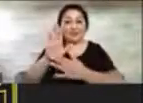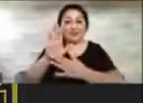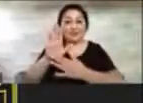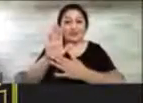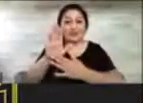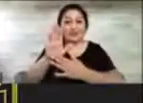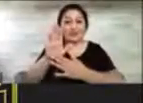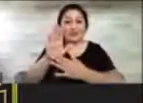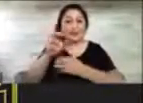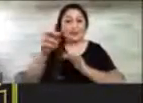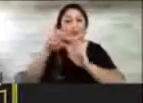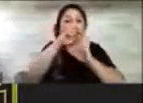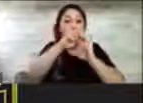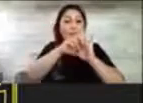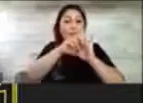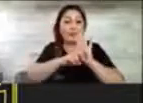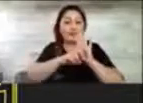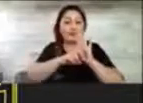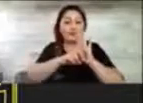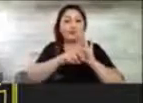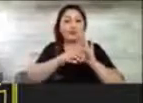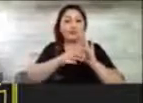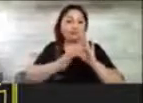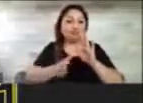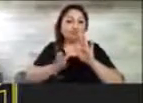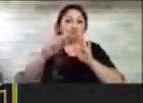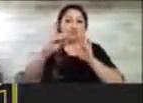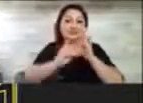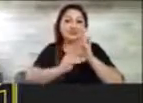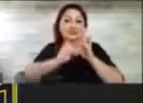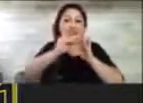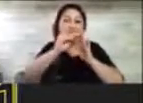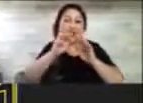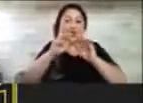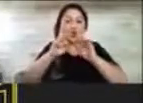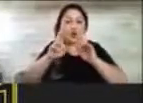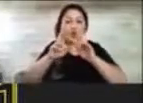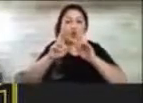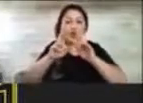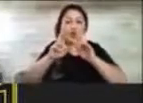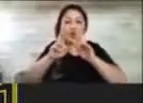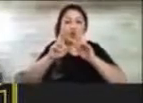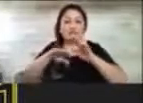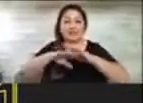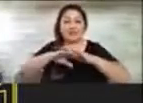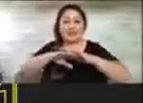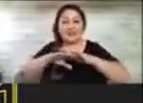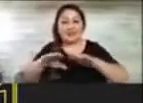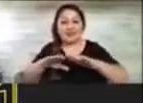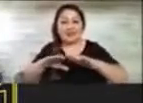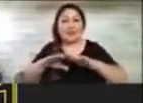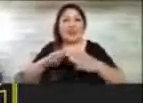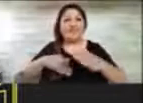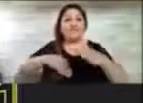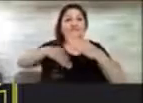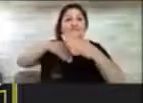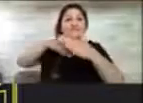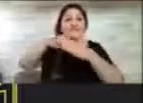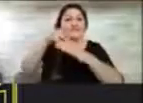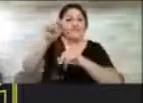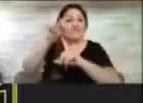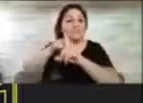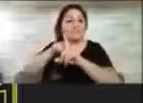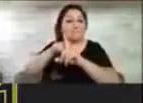presentar un proyecto que está en desarrollo, que esperamos esté finalizado hacia fines de marzo. Ya estamos